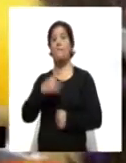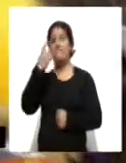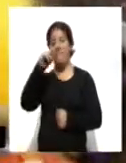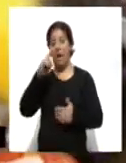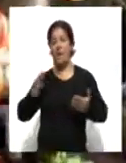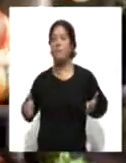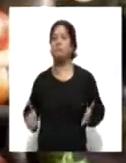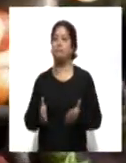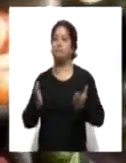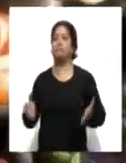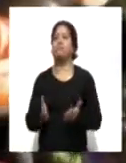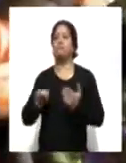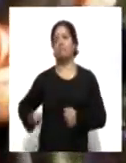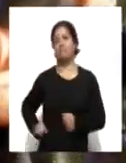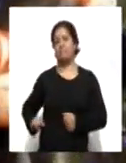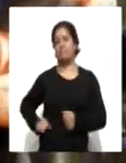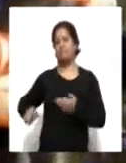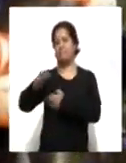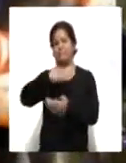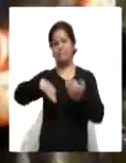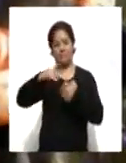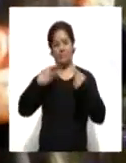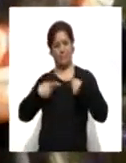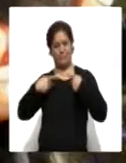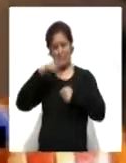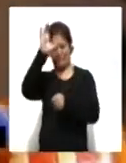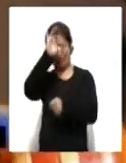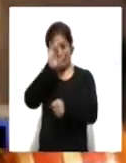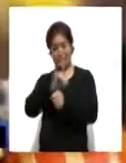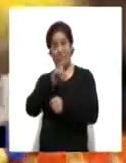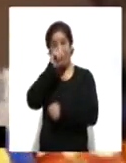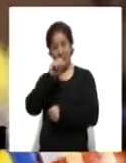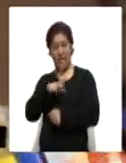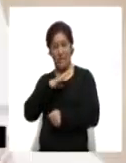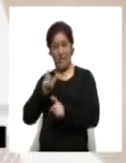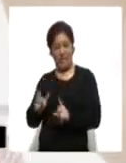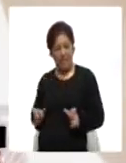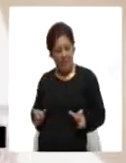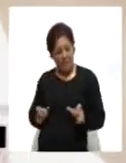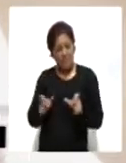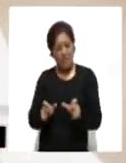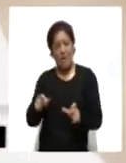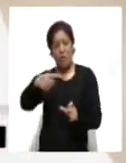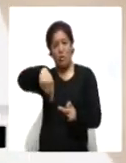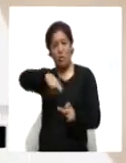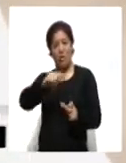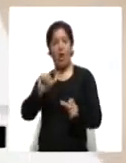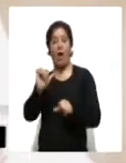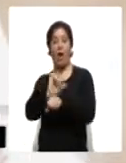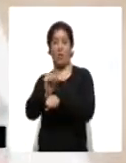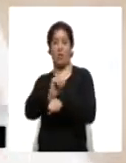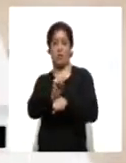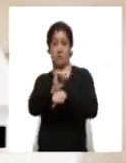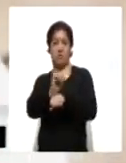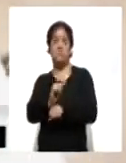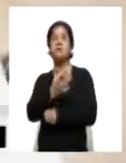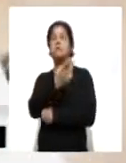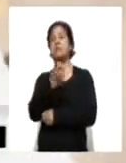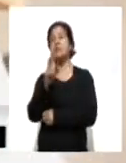incentivar el interés de la población por la cultura, así como para respaldar a los artistas de la entidad. En este sentido, se apoyaron a